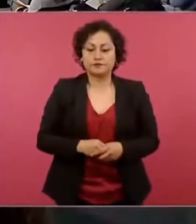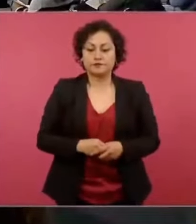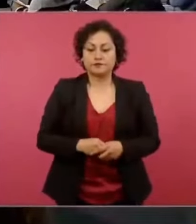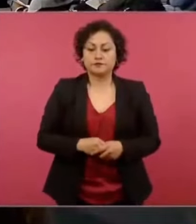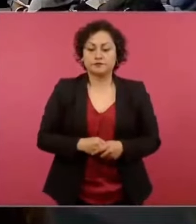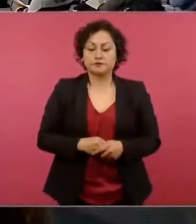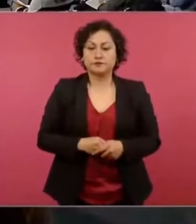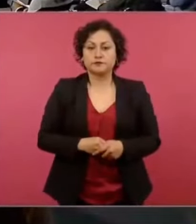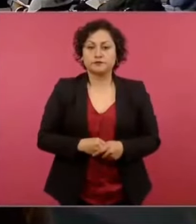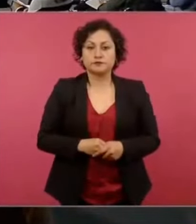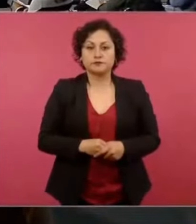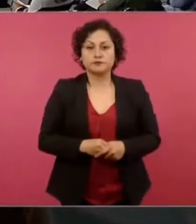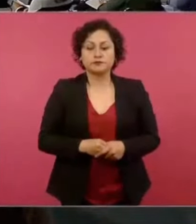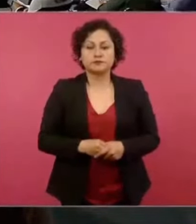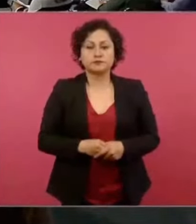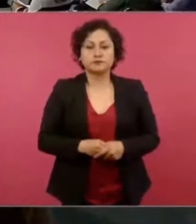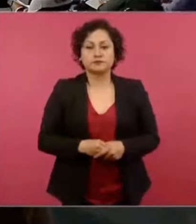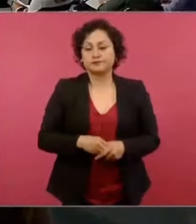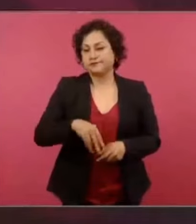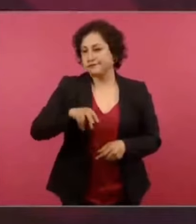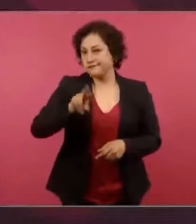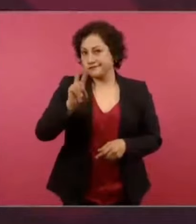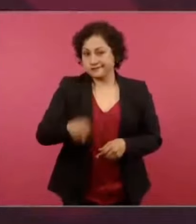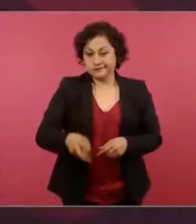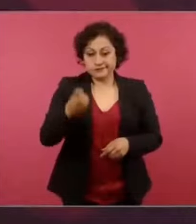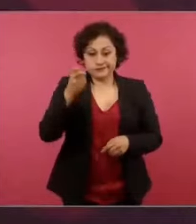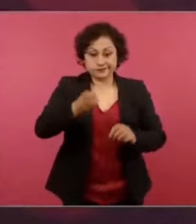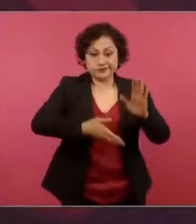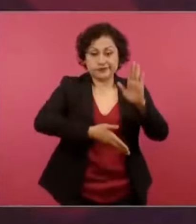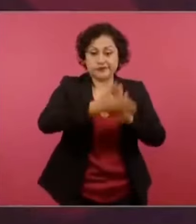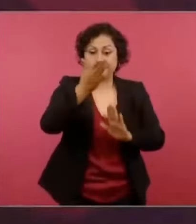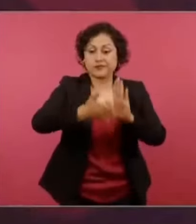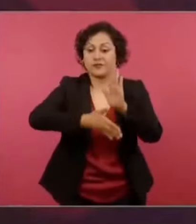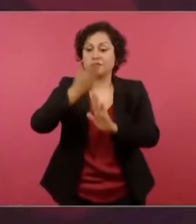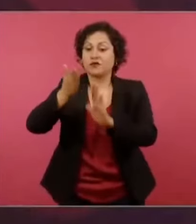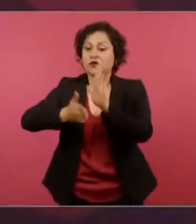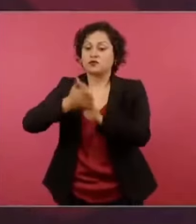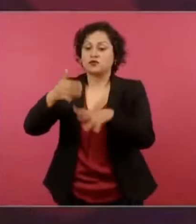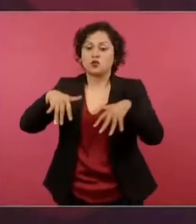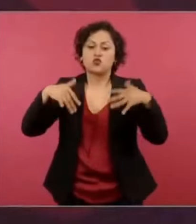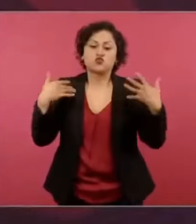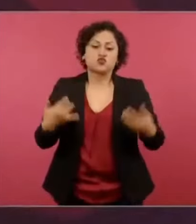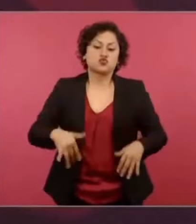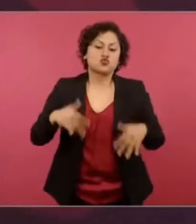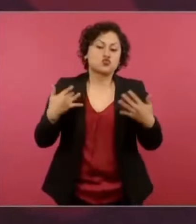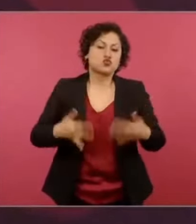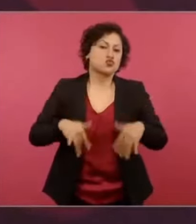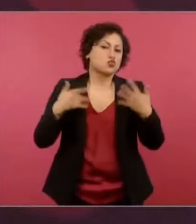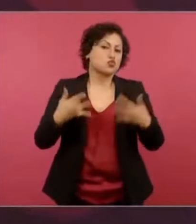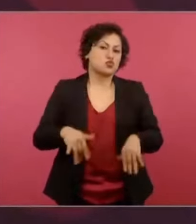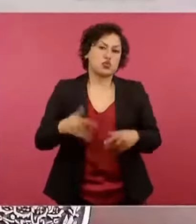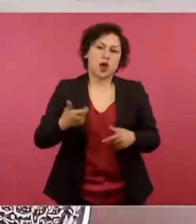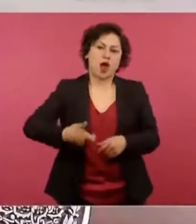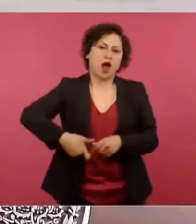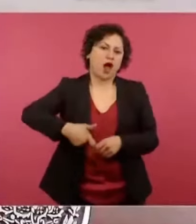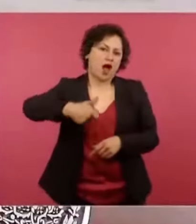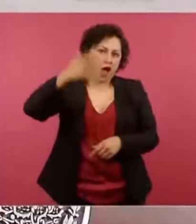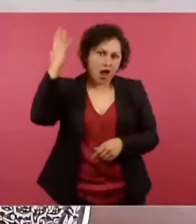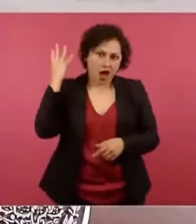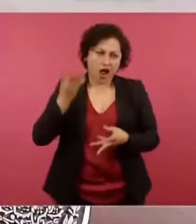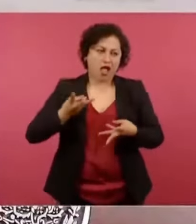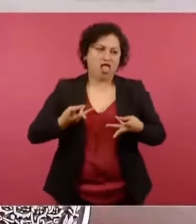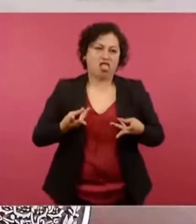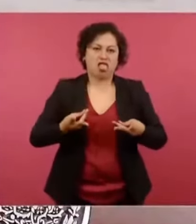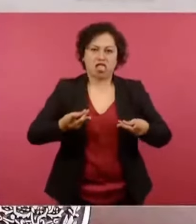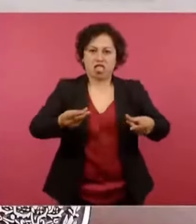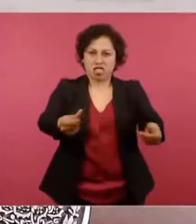Iba a ser una obra muy costosa, de mala calidad, que iba a